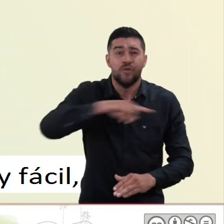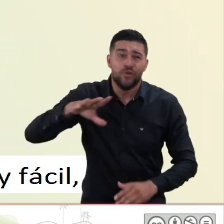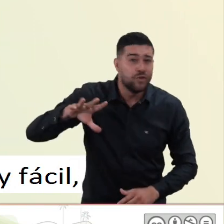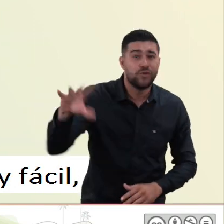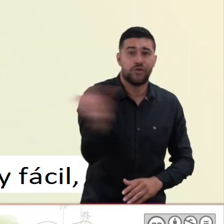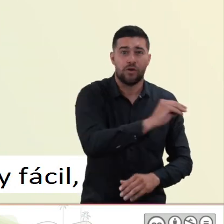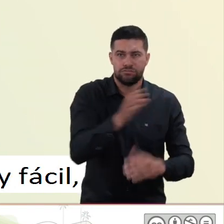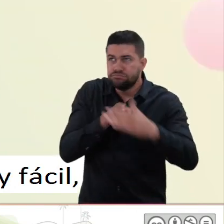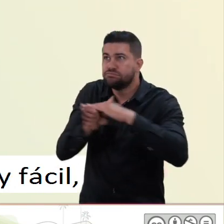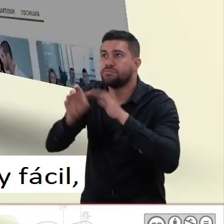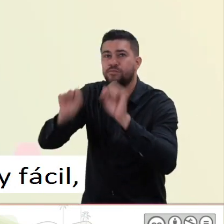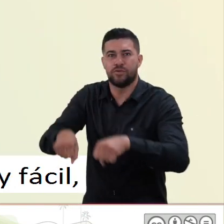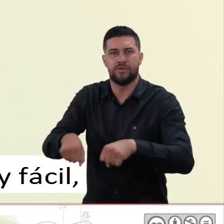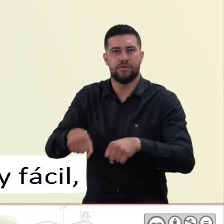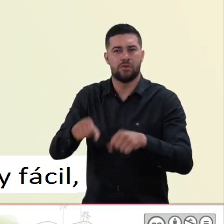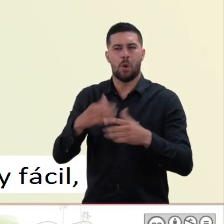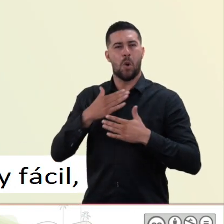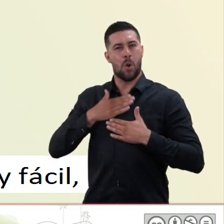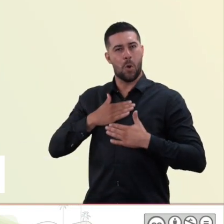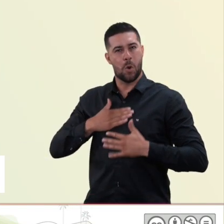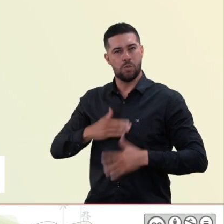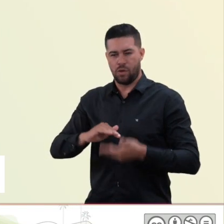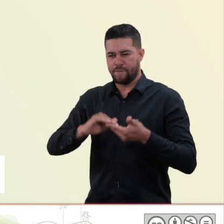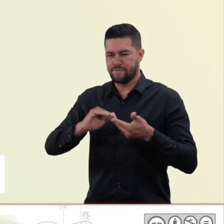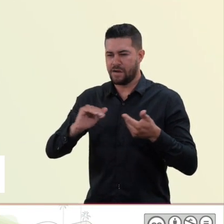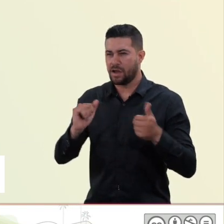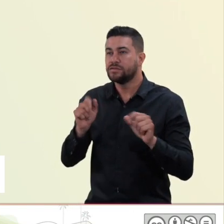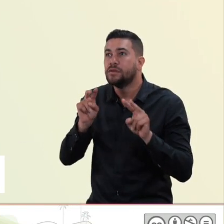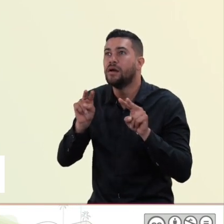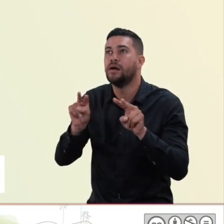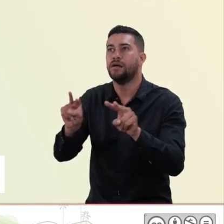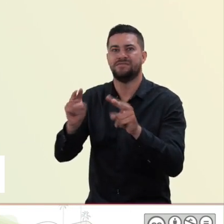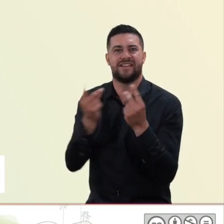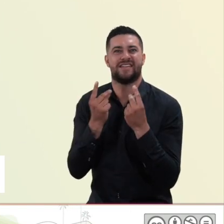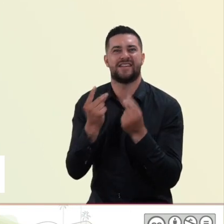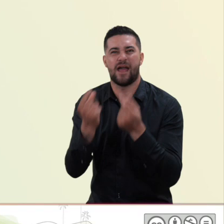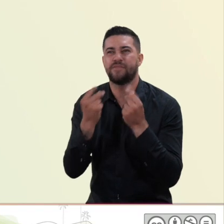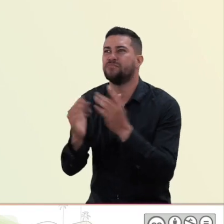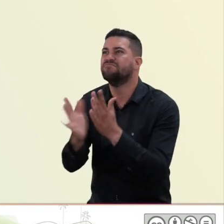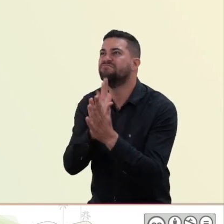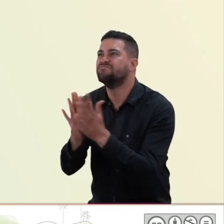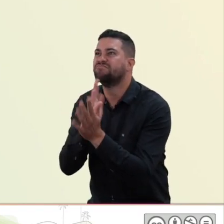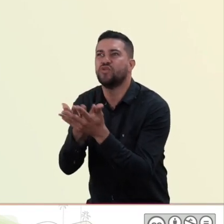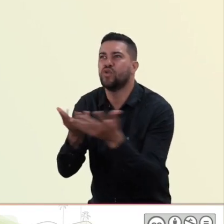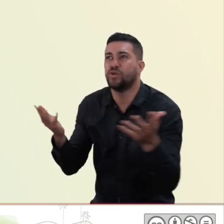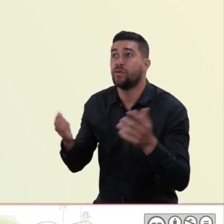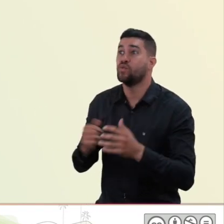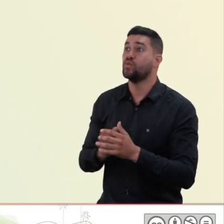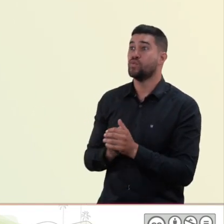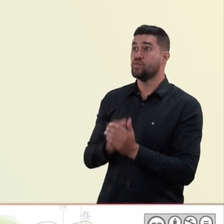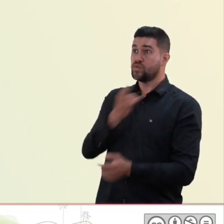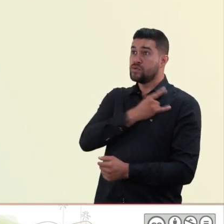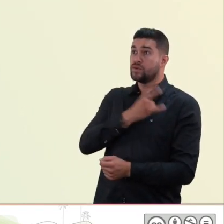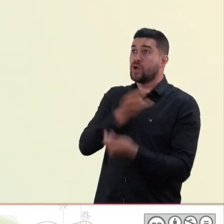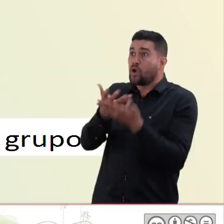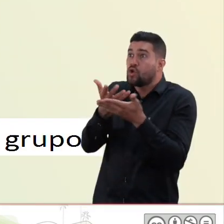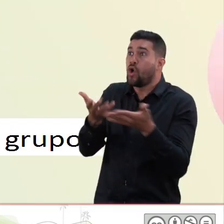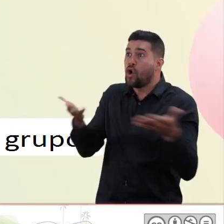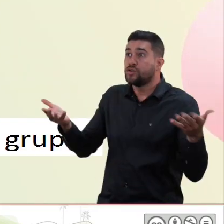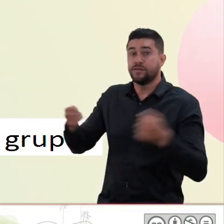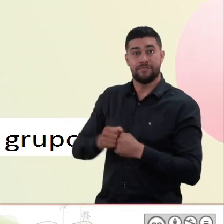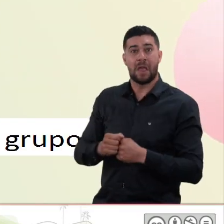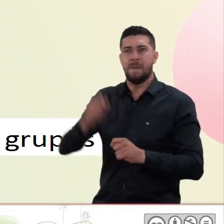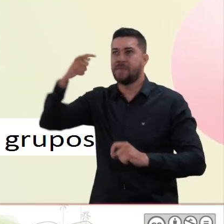Un portal diseñado para una navegación cómoda y fácil donde podrás encontrar de manera rápida información relevante de la universidad.